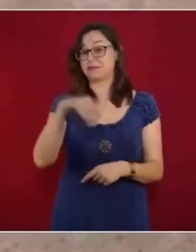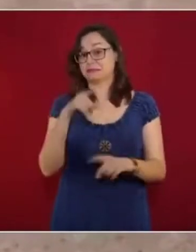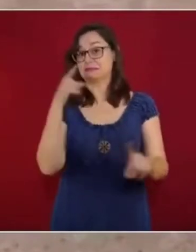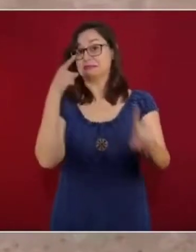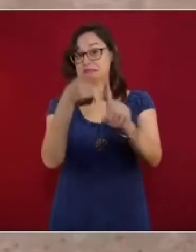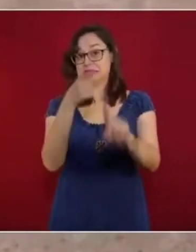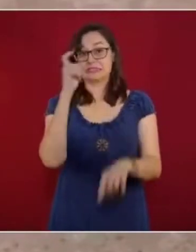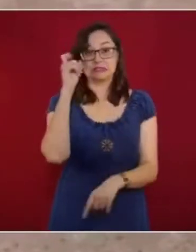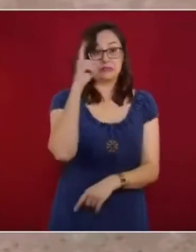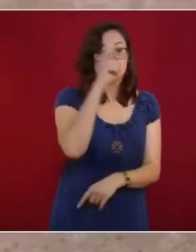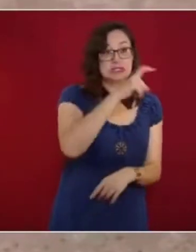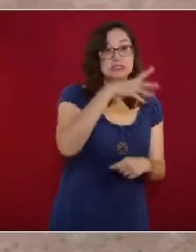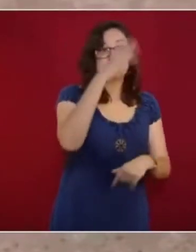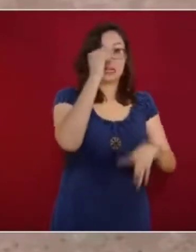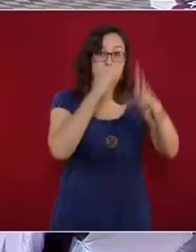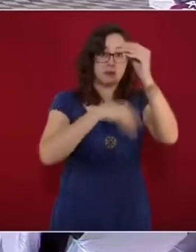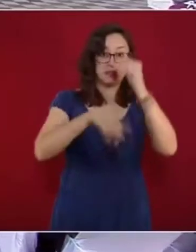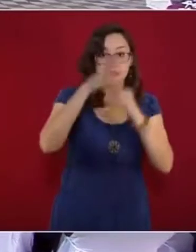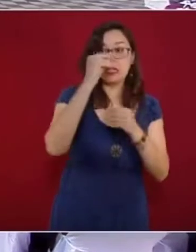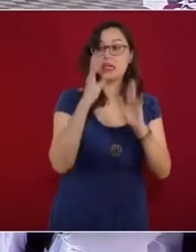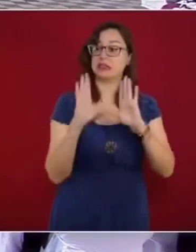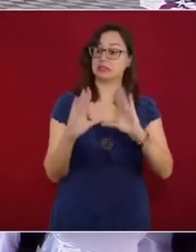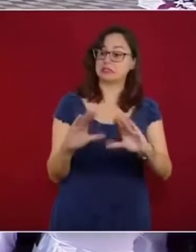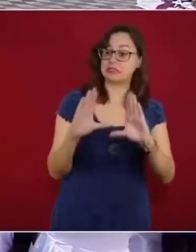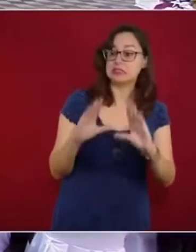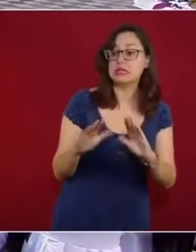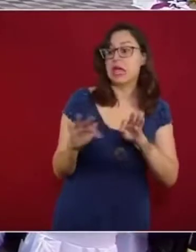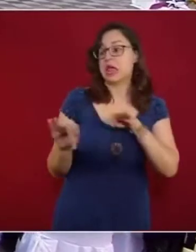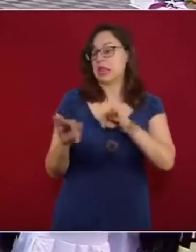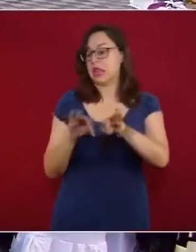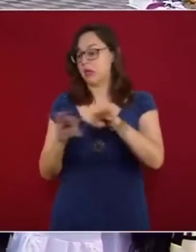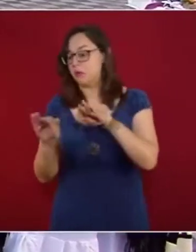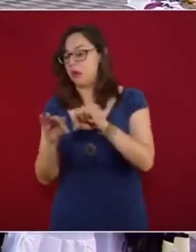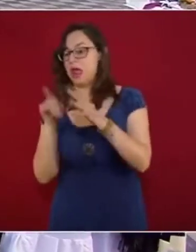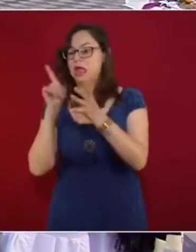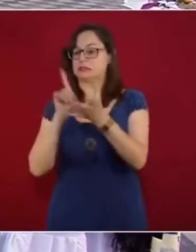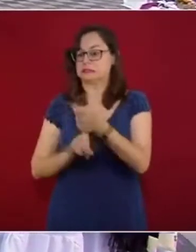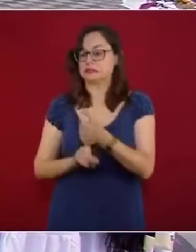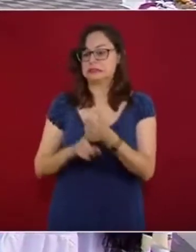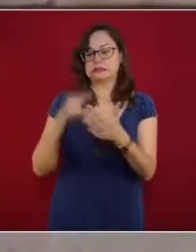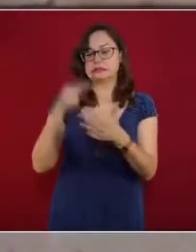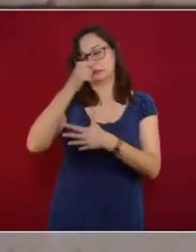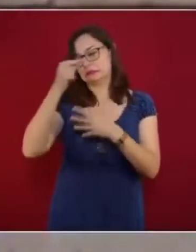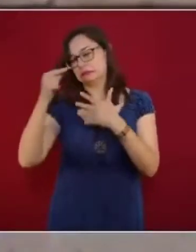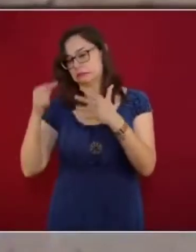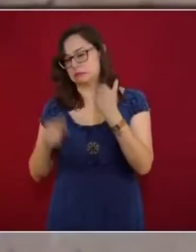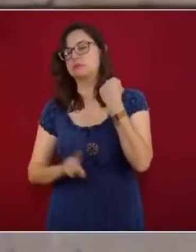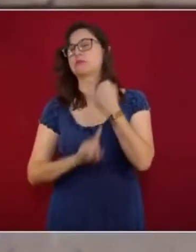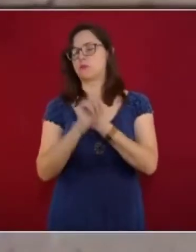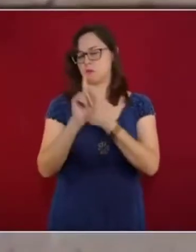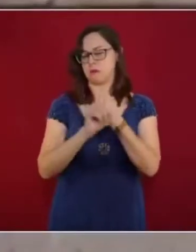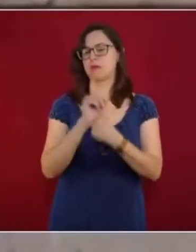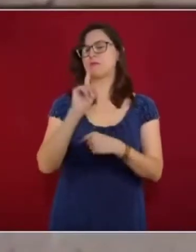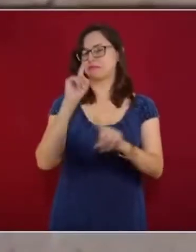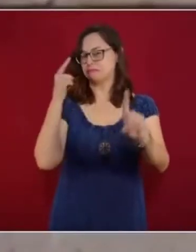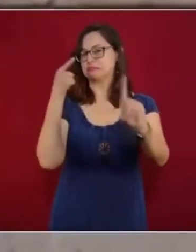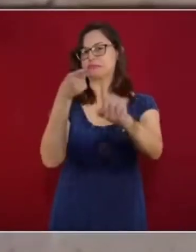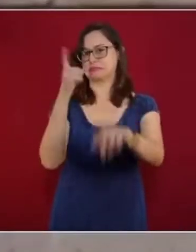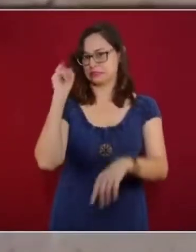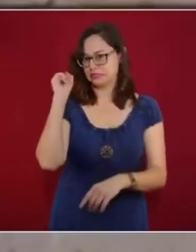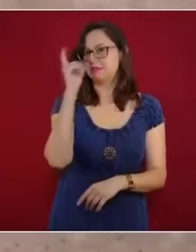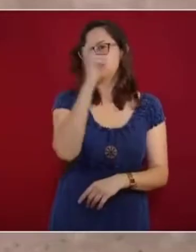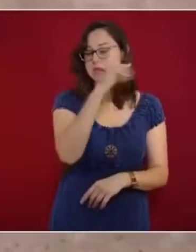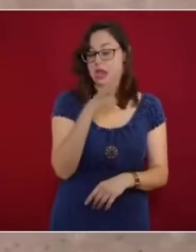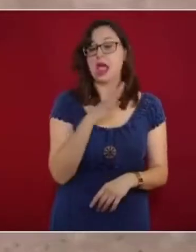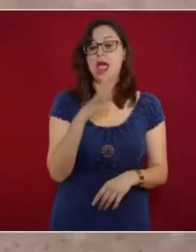hay retos académicos, laborales, de infraestructura educativa, pero todo ello estoy segura, insisto, que lo